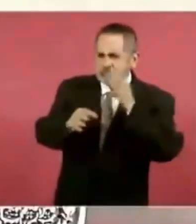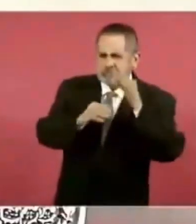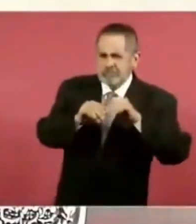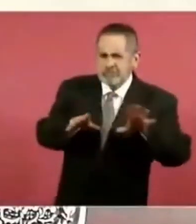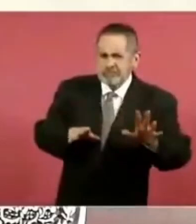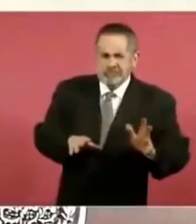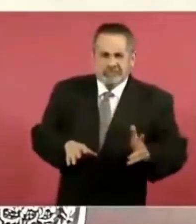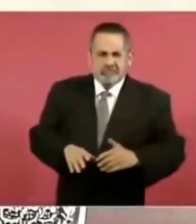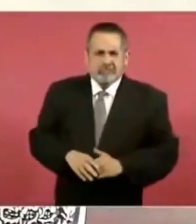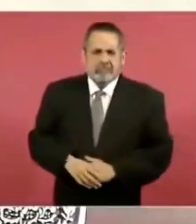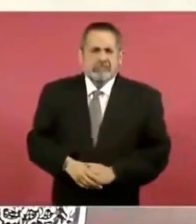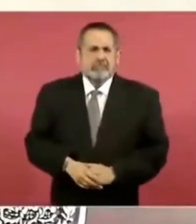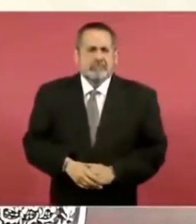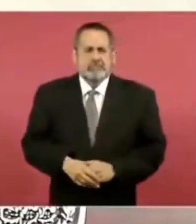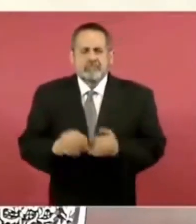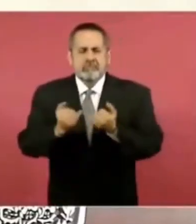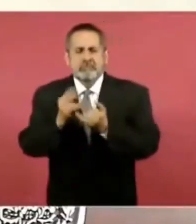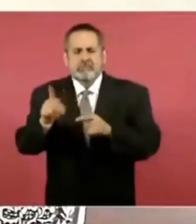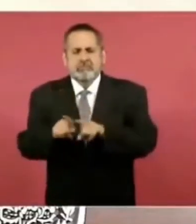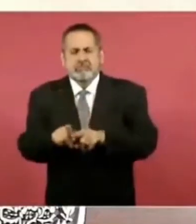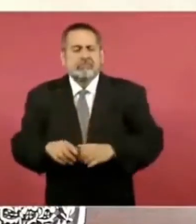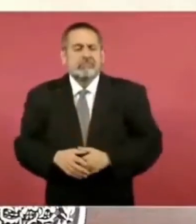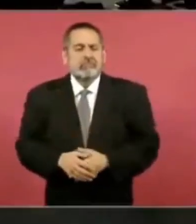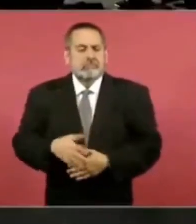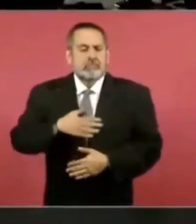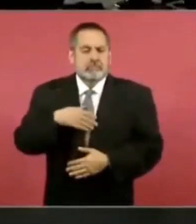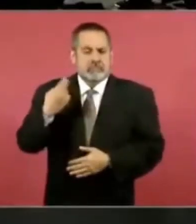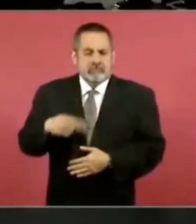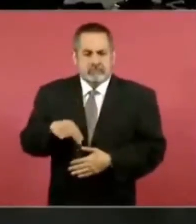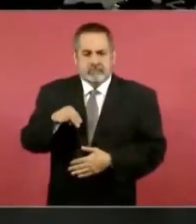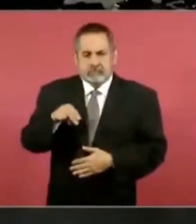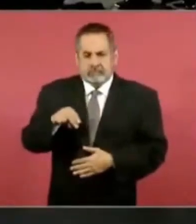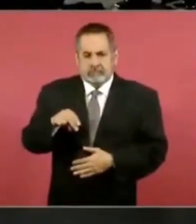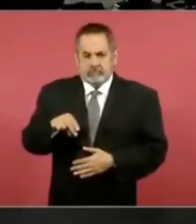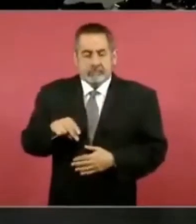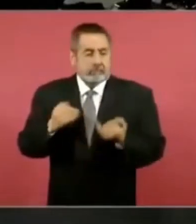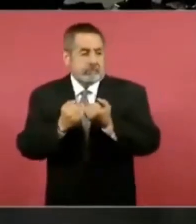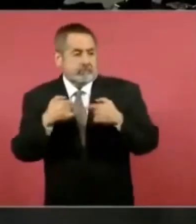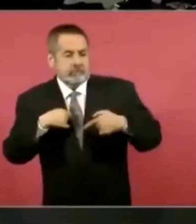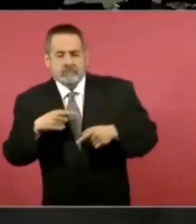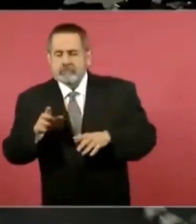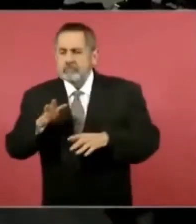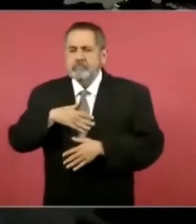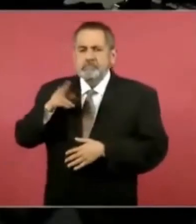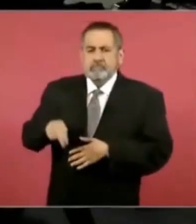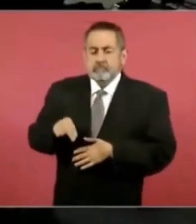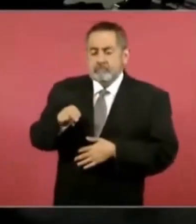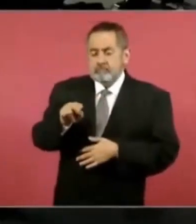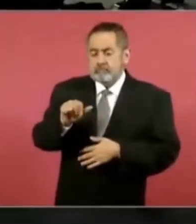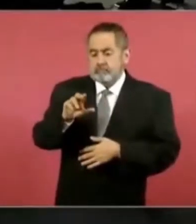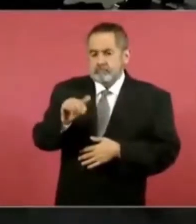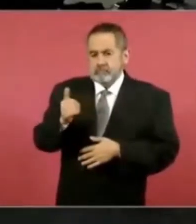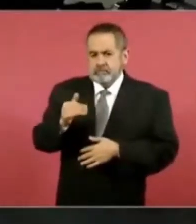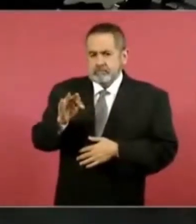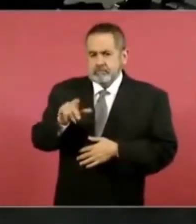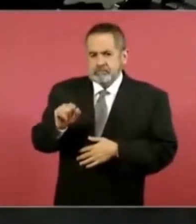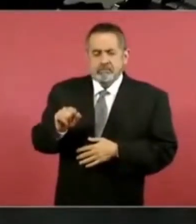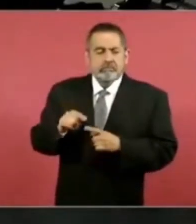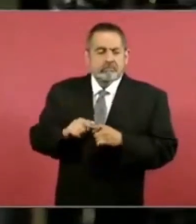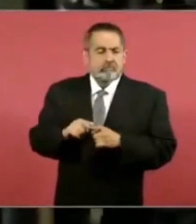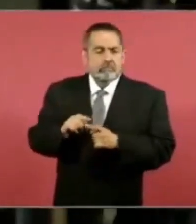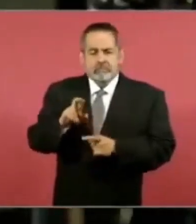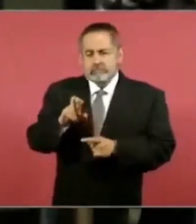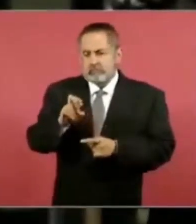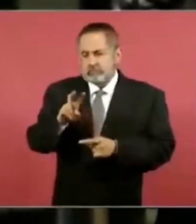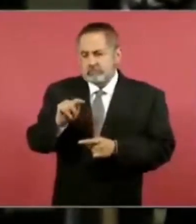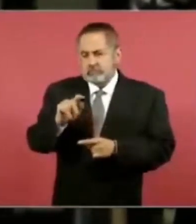Buenos días. ¿Y como tú? Mi nombre es Nancy Flores. discúlpeme, no es como yo. Soy periodista de investigación de la revista Contralínea. soy